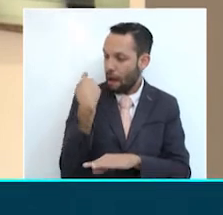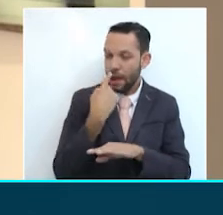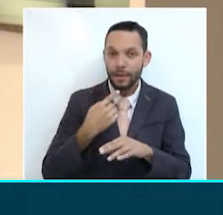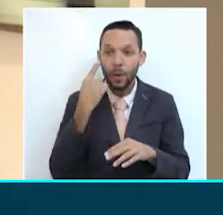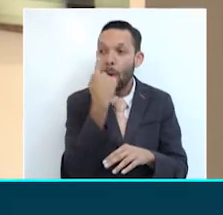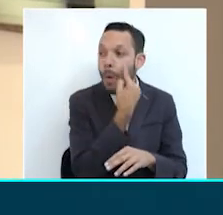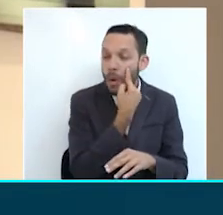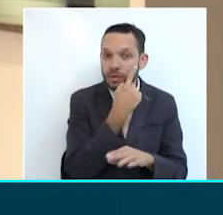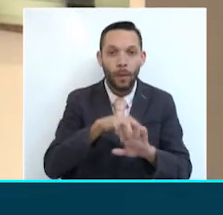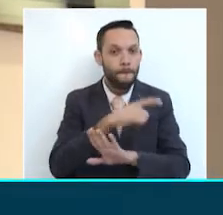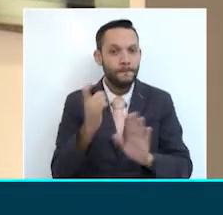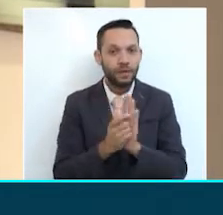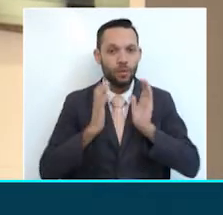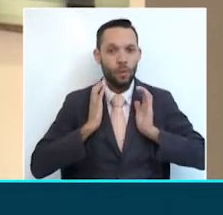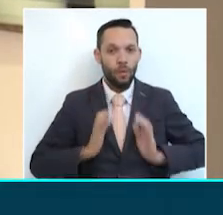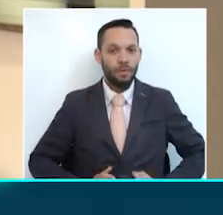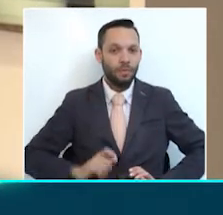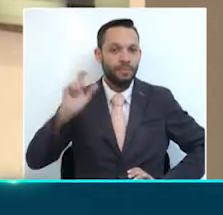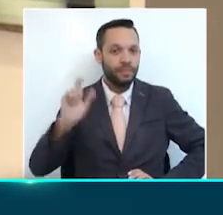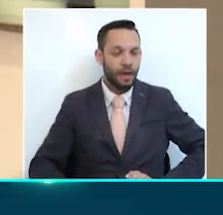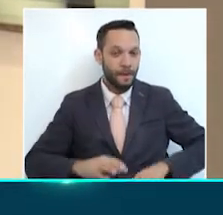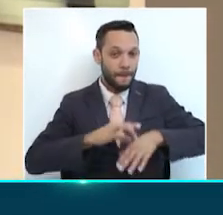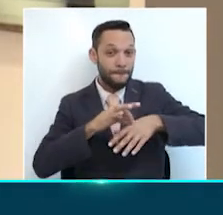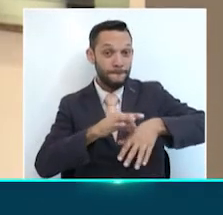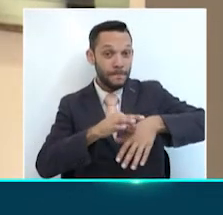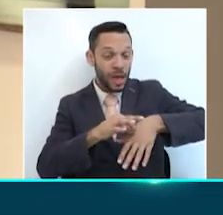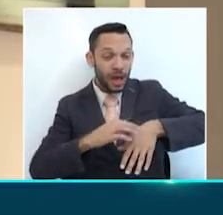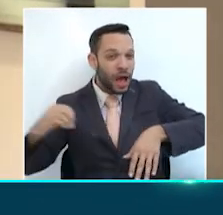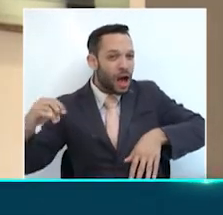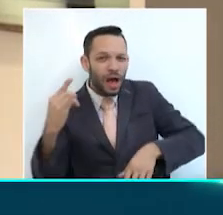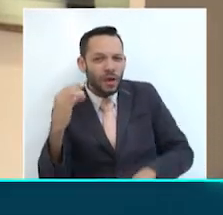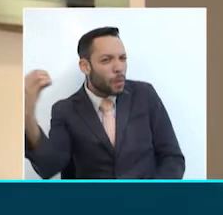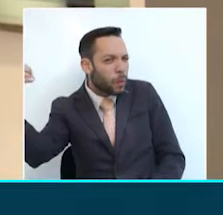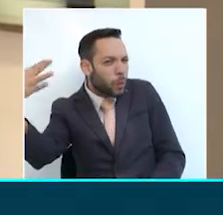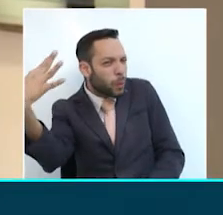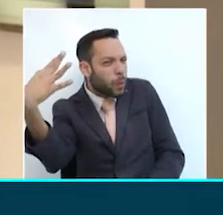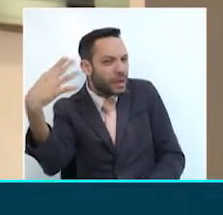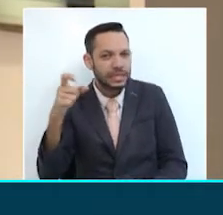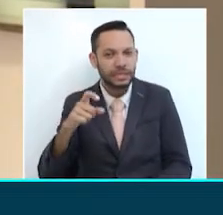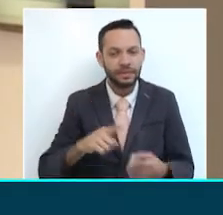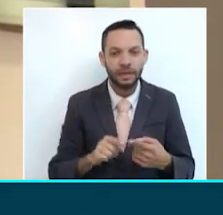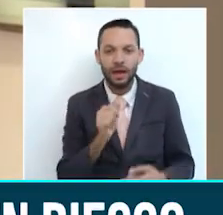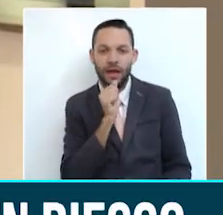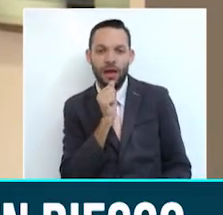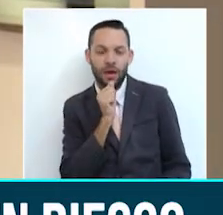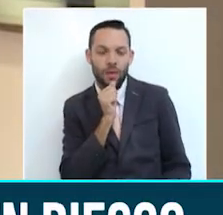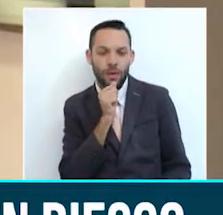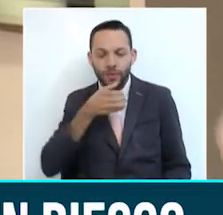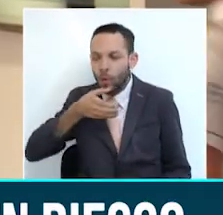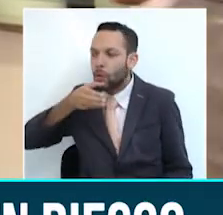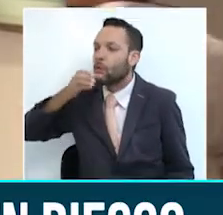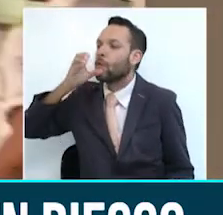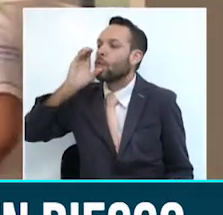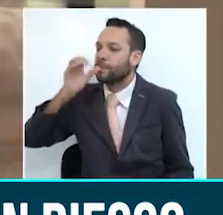ojos, sino toda la piel, porque precisamente es el órgano más grande, y pues obviamente mucha hidratación, porque ahorita, pues con esos